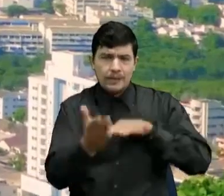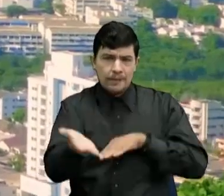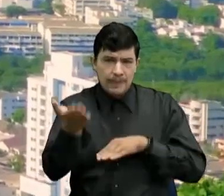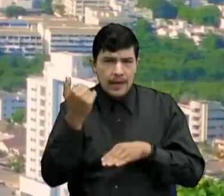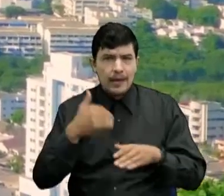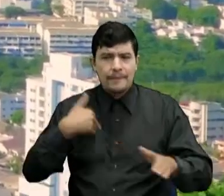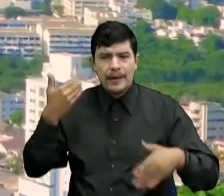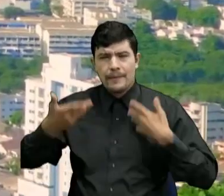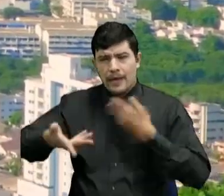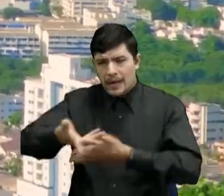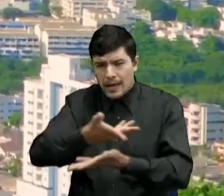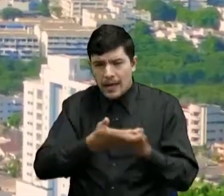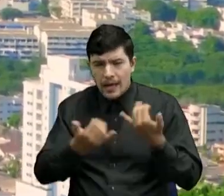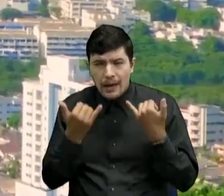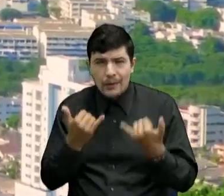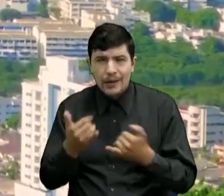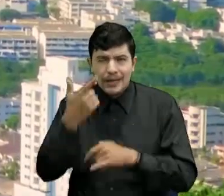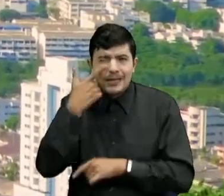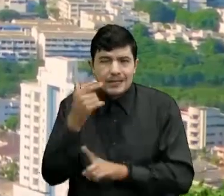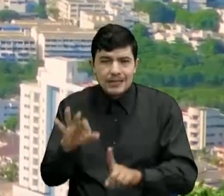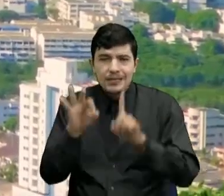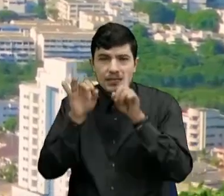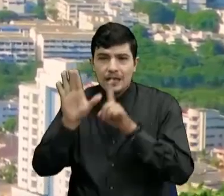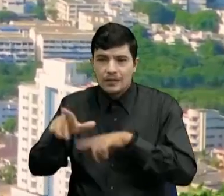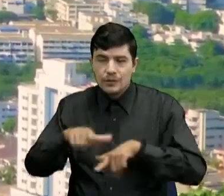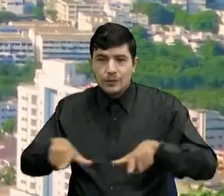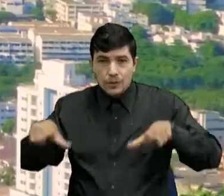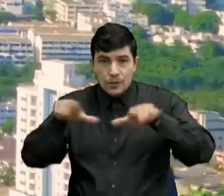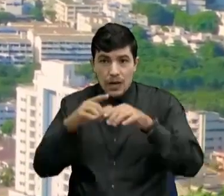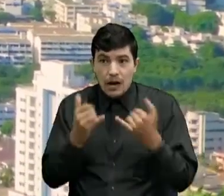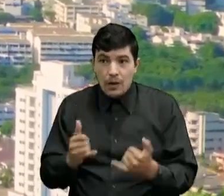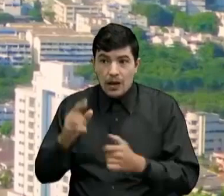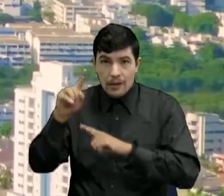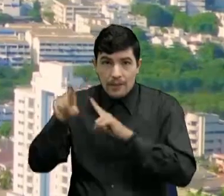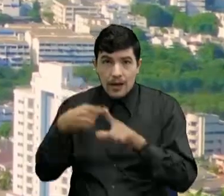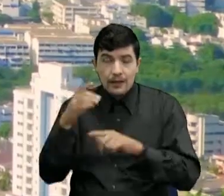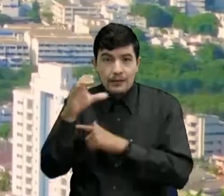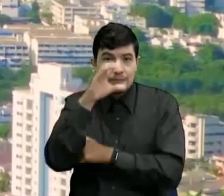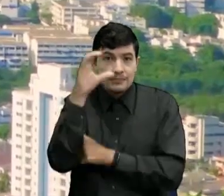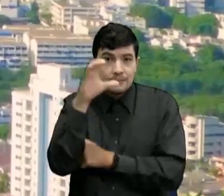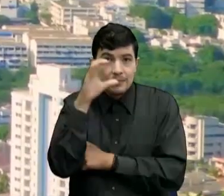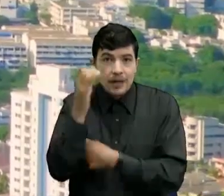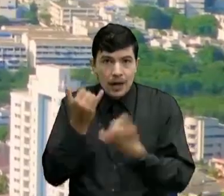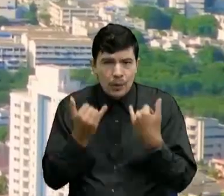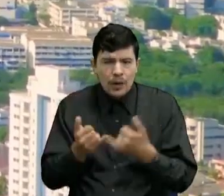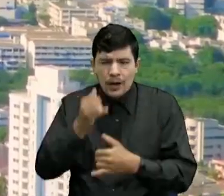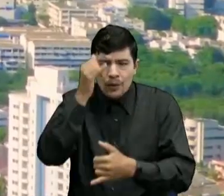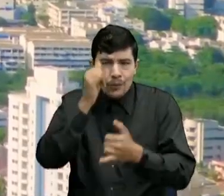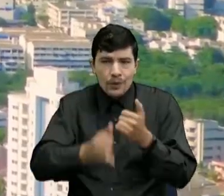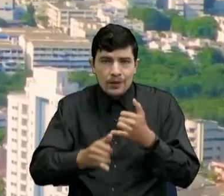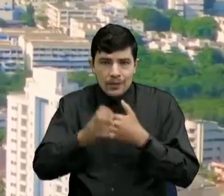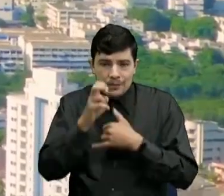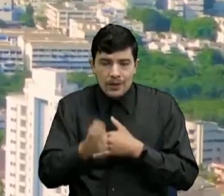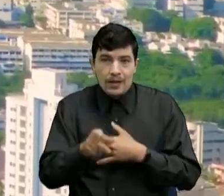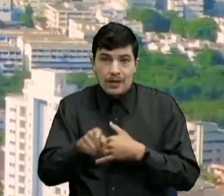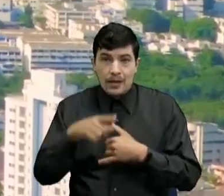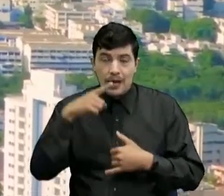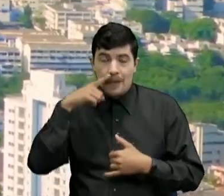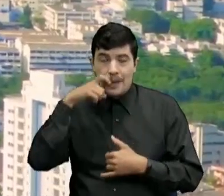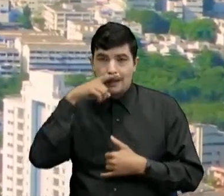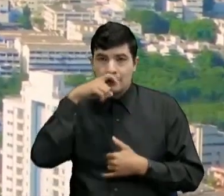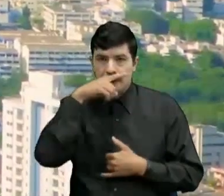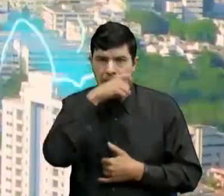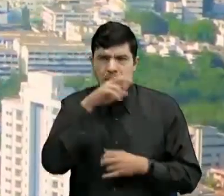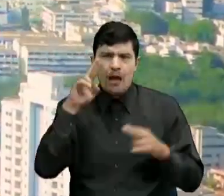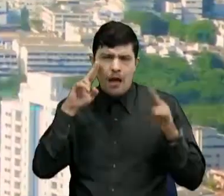Y disfruten De este maravilloso lugar Eso es lo que nos ofrece Colombia Ahora vamos Hasta nuestro último destino El Amazonas Donde me